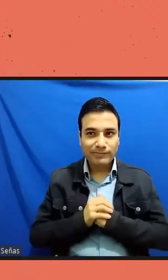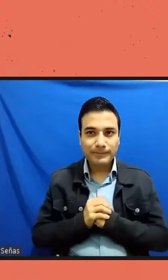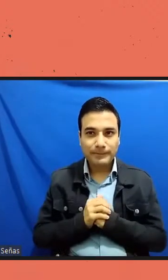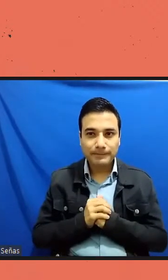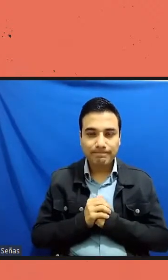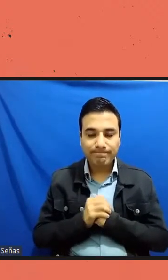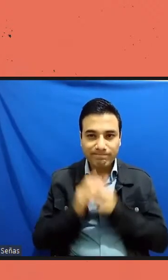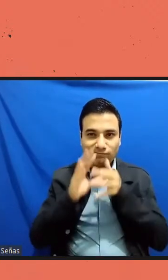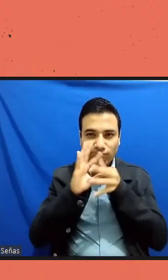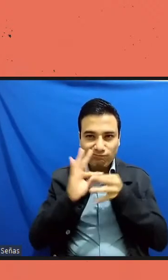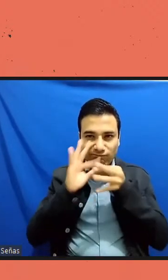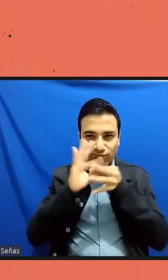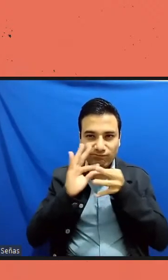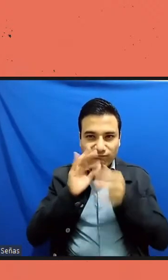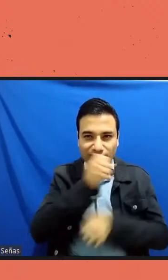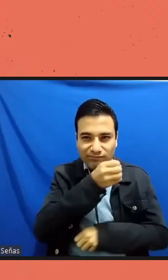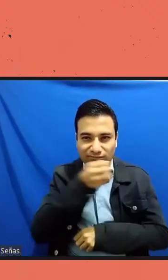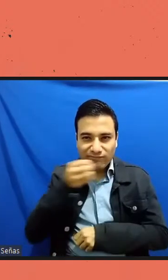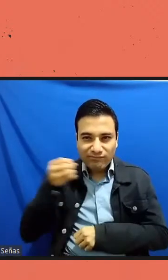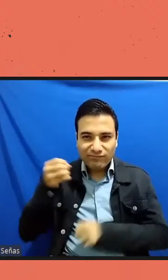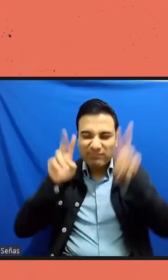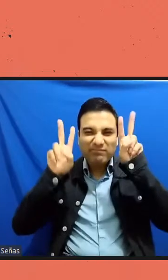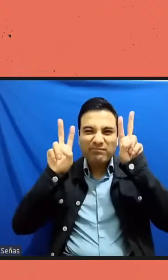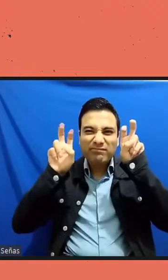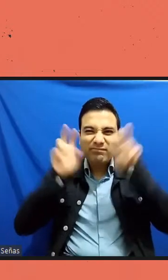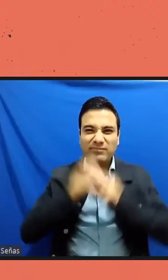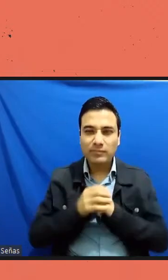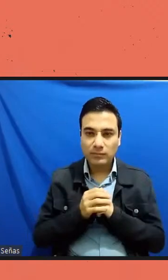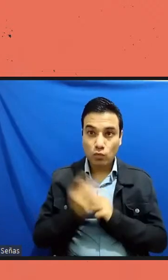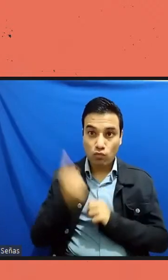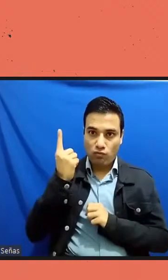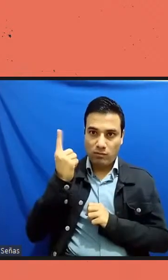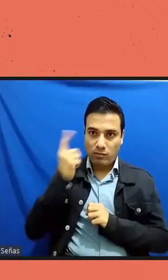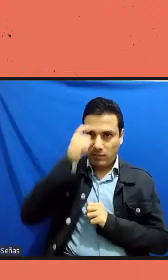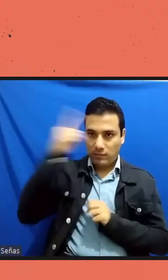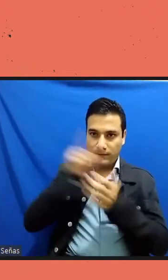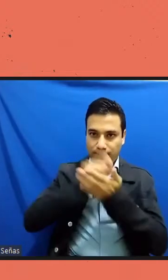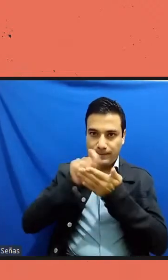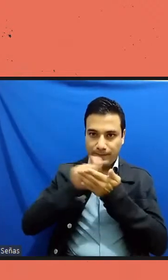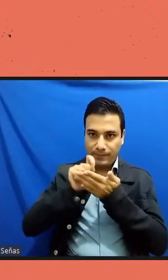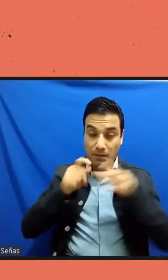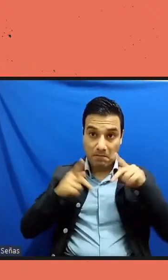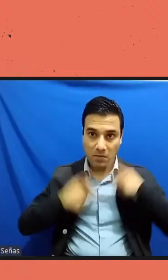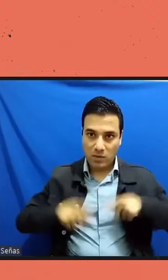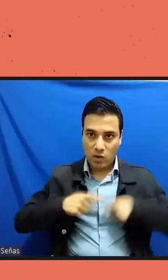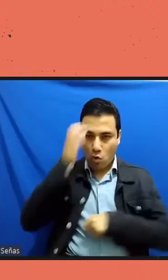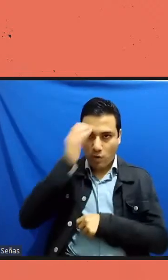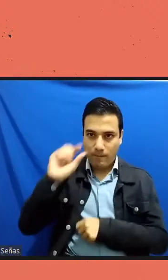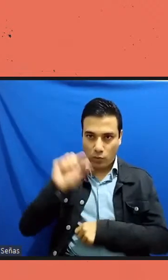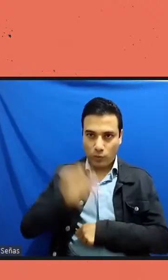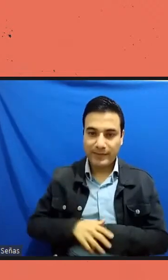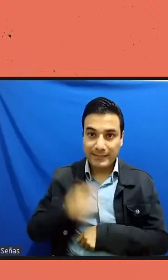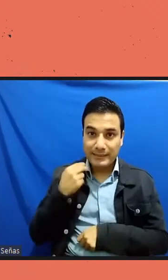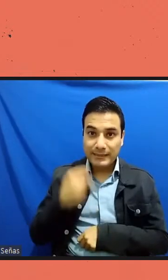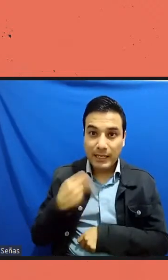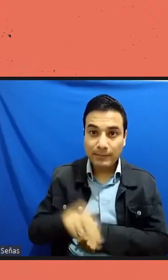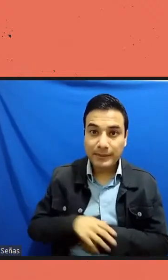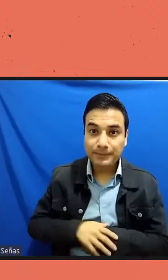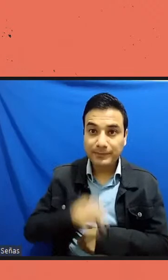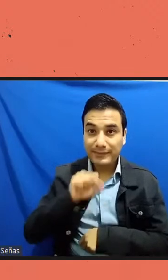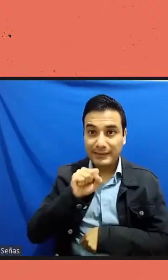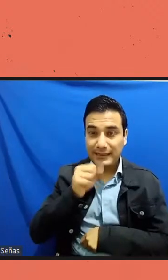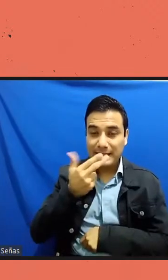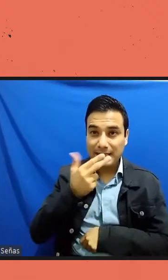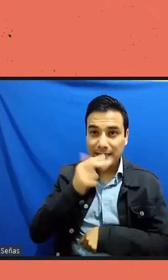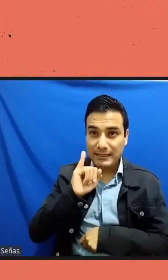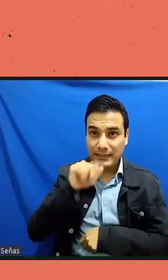que tiene que ver con un autor poco conocido que se llama Shiki Nagaoka, entonces este, me gustaría